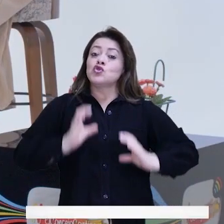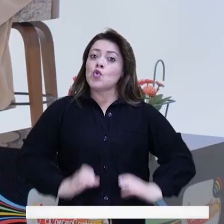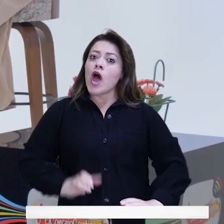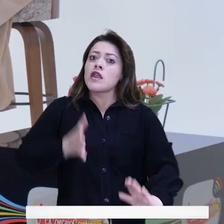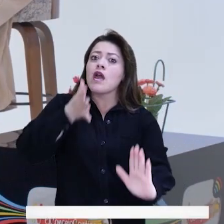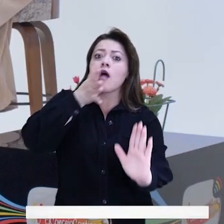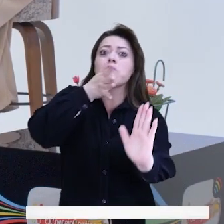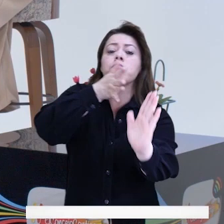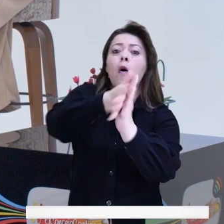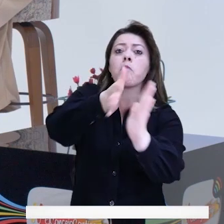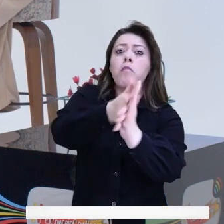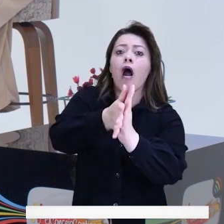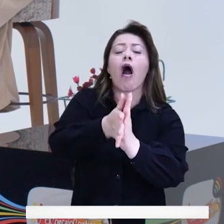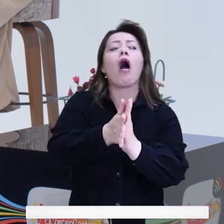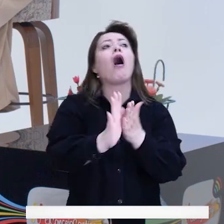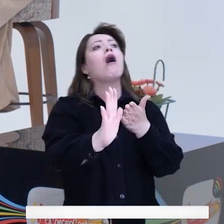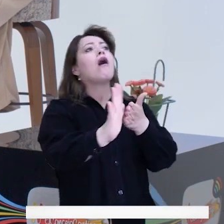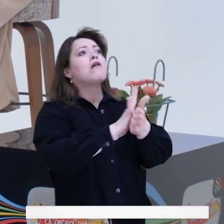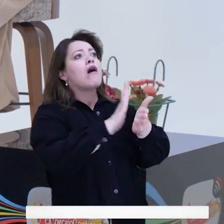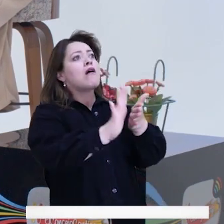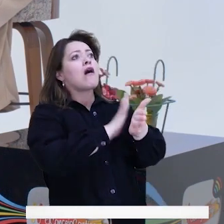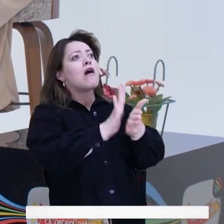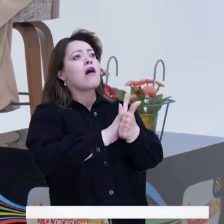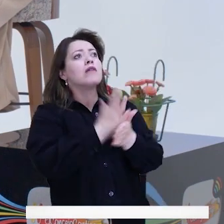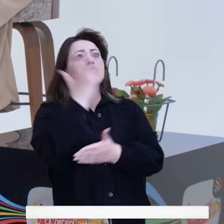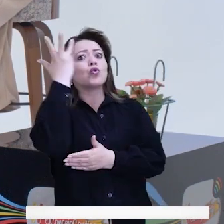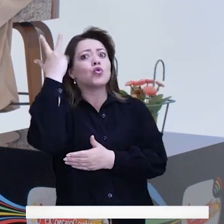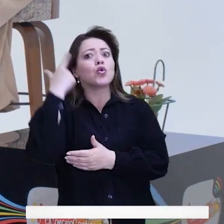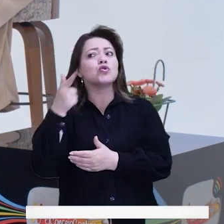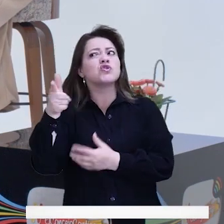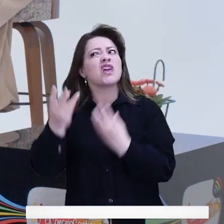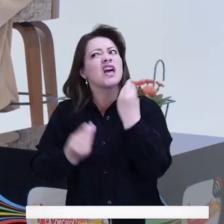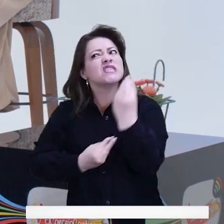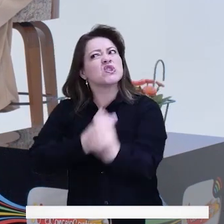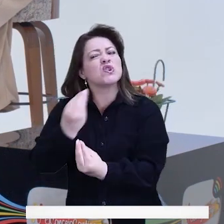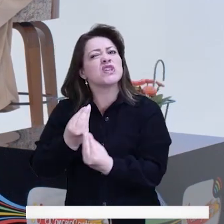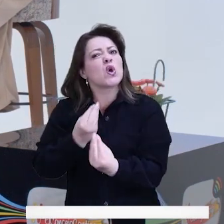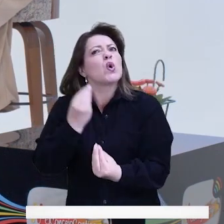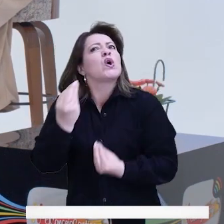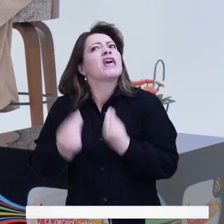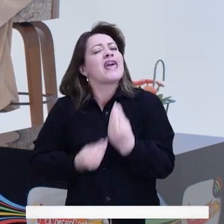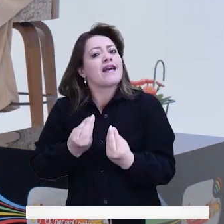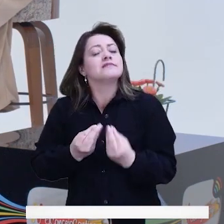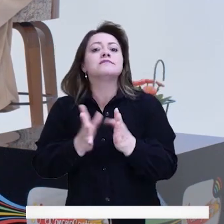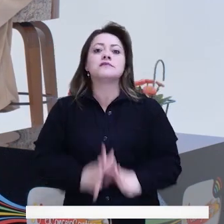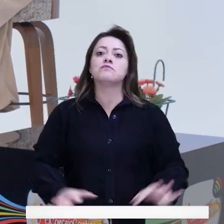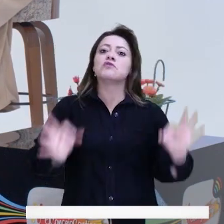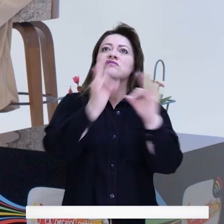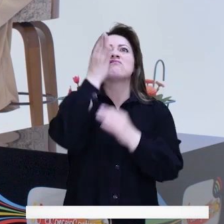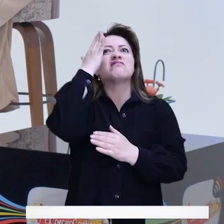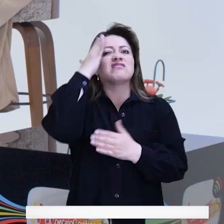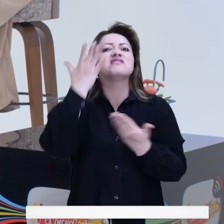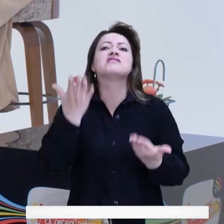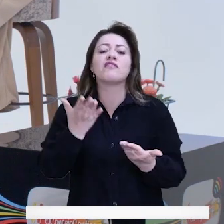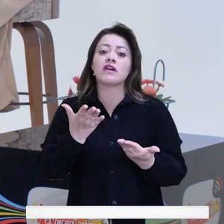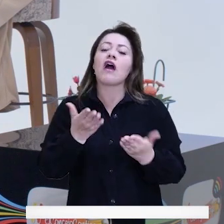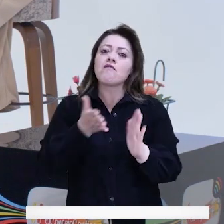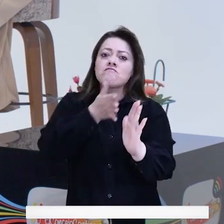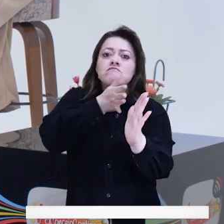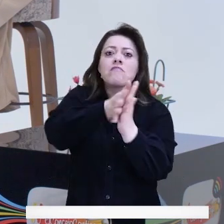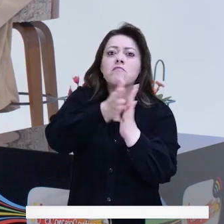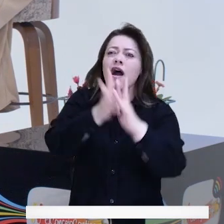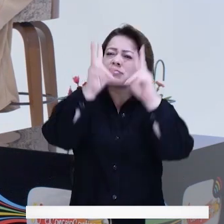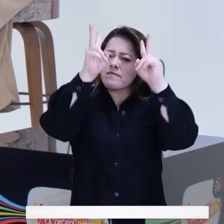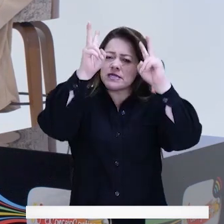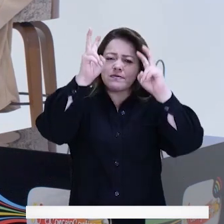la ciudadanía tenga más de cerca toda la labor titánica que día a día hacen los concejales en nuestro cabildo distrital. Por eso